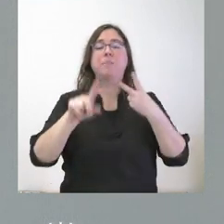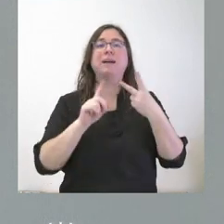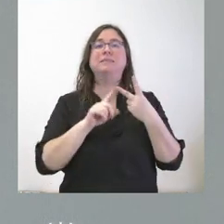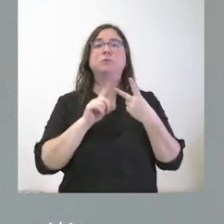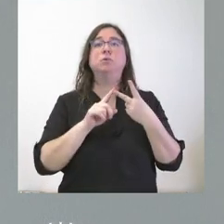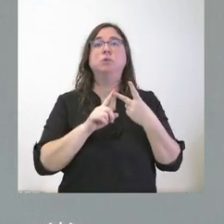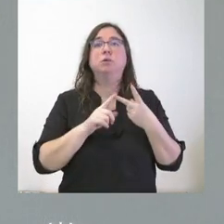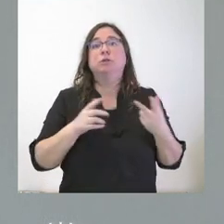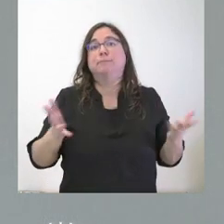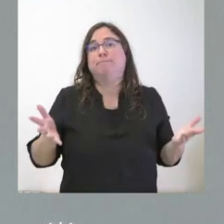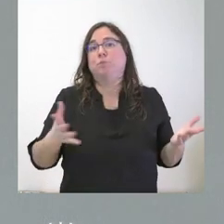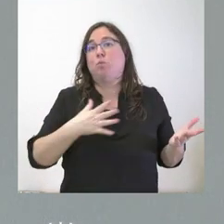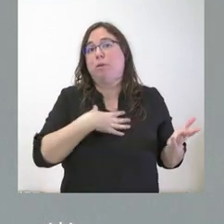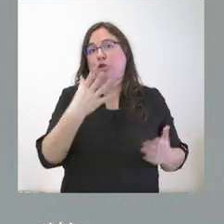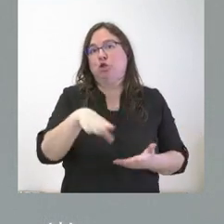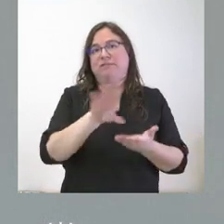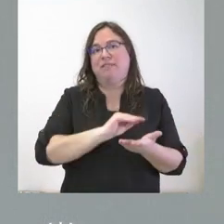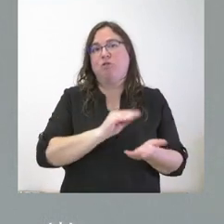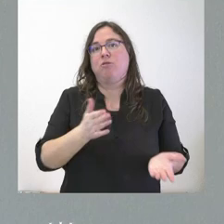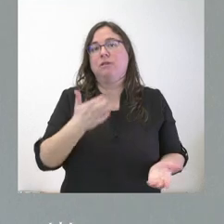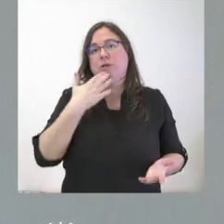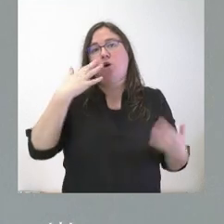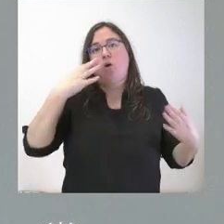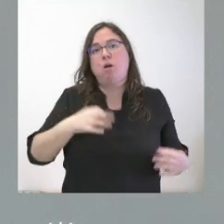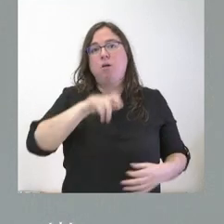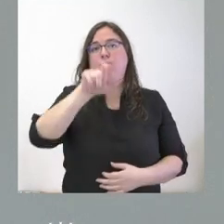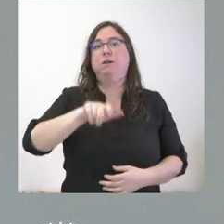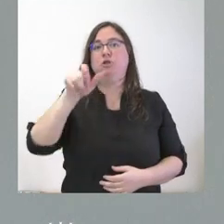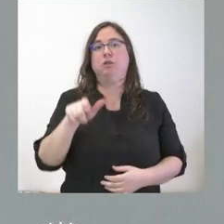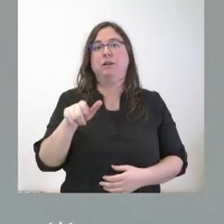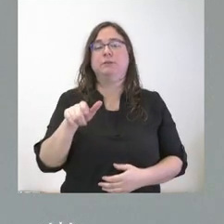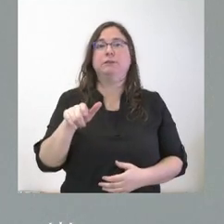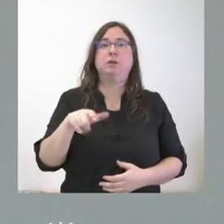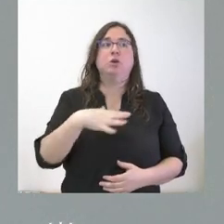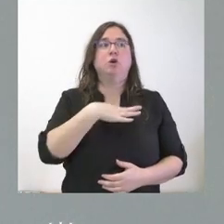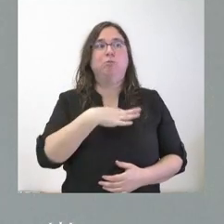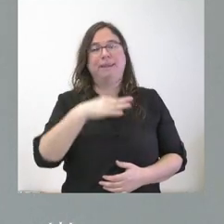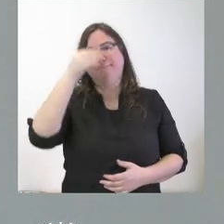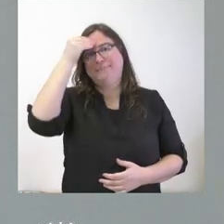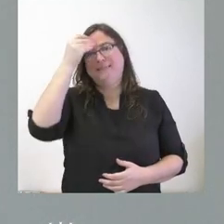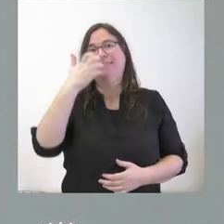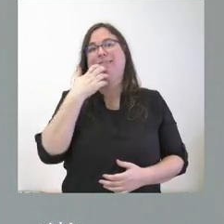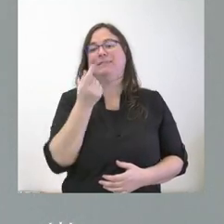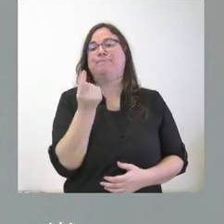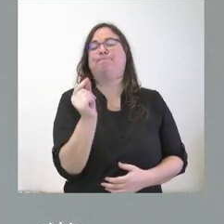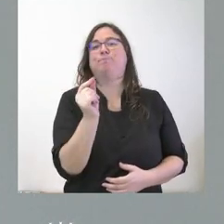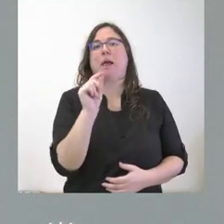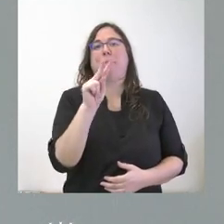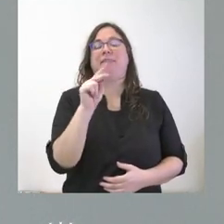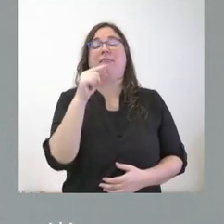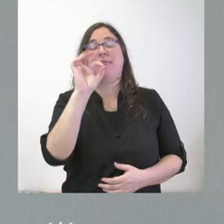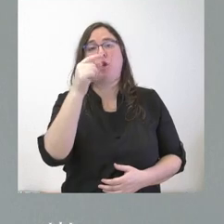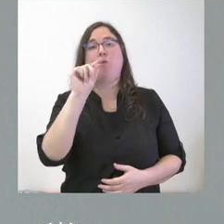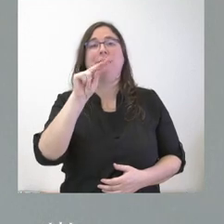asunto, yo puedo comprender que, lógicamente, haya quien pueda considerar que esta cantidad es insuficiente, pero también